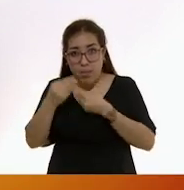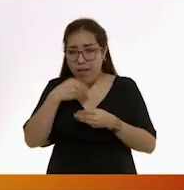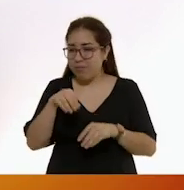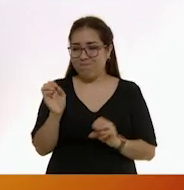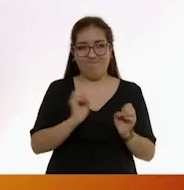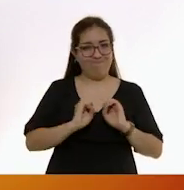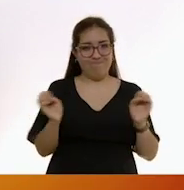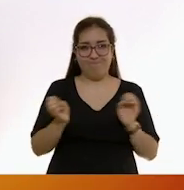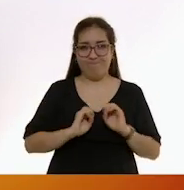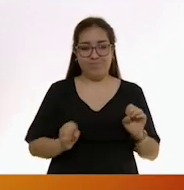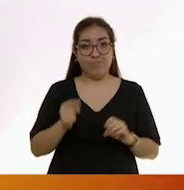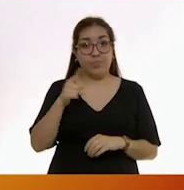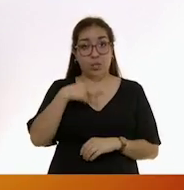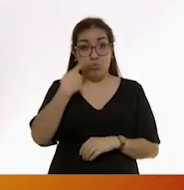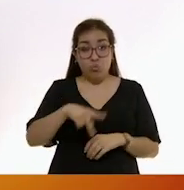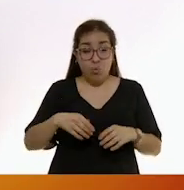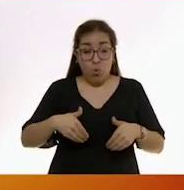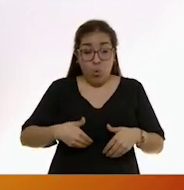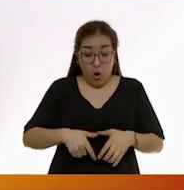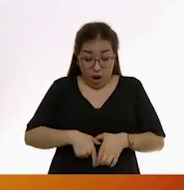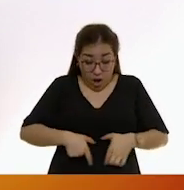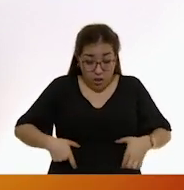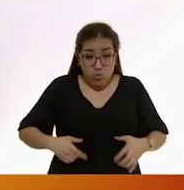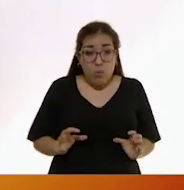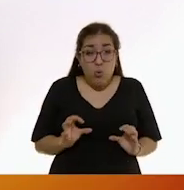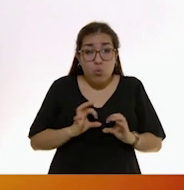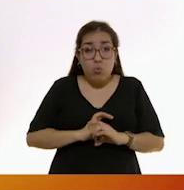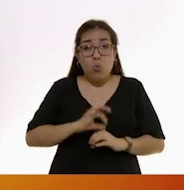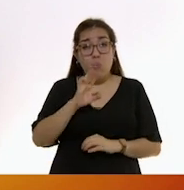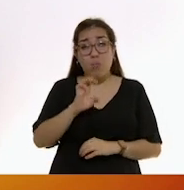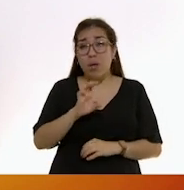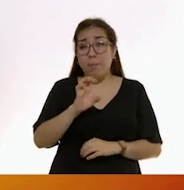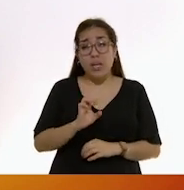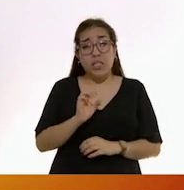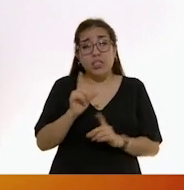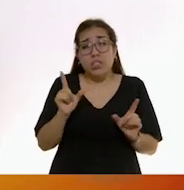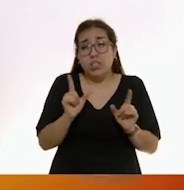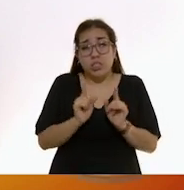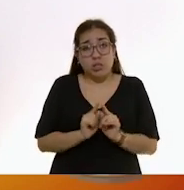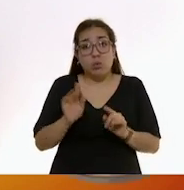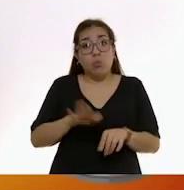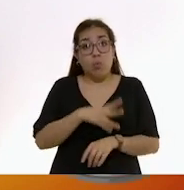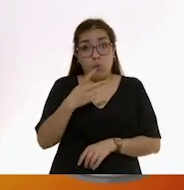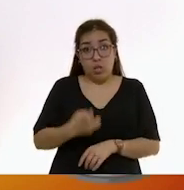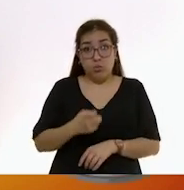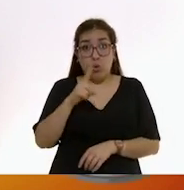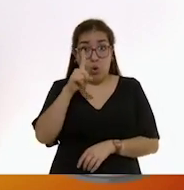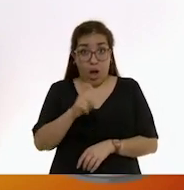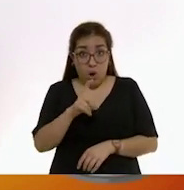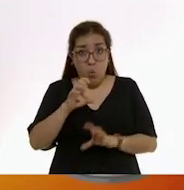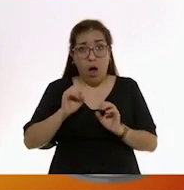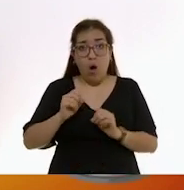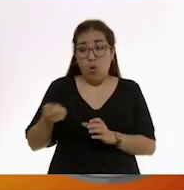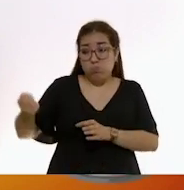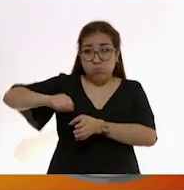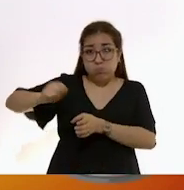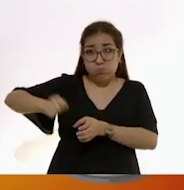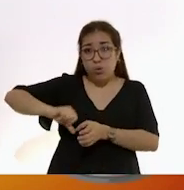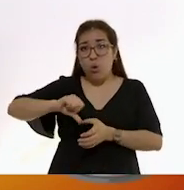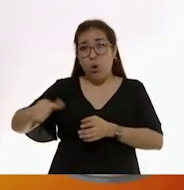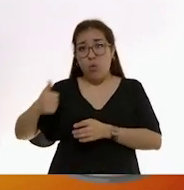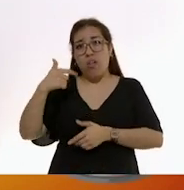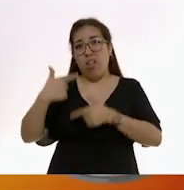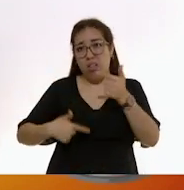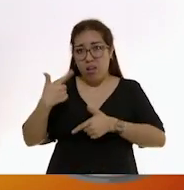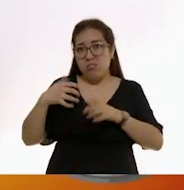El estómago de los bebés pequeñitos es delicado. Por eso, darle agua, fórmula, té, caldito de